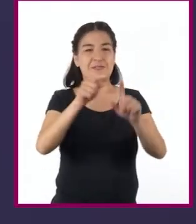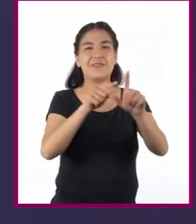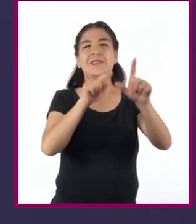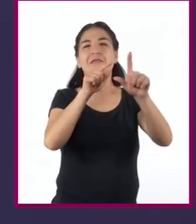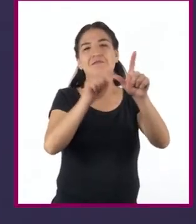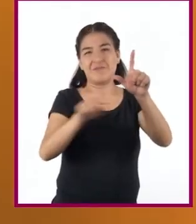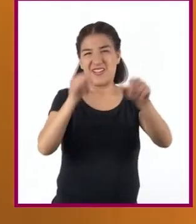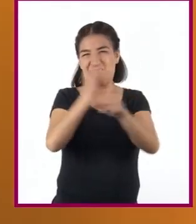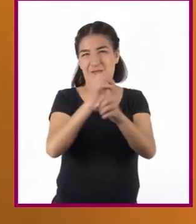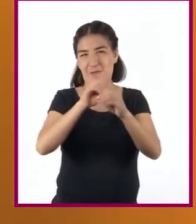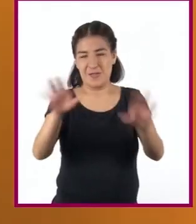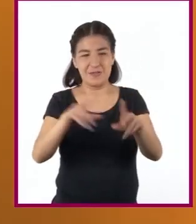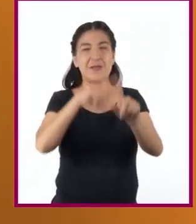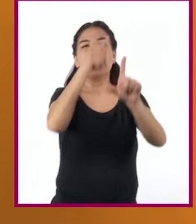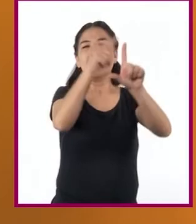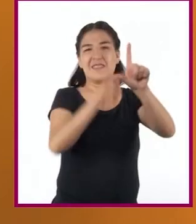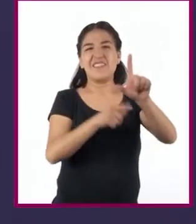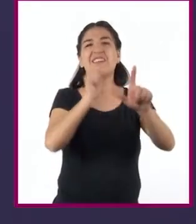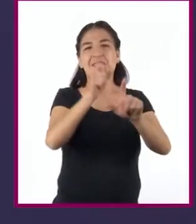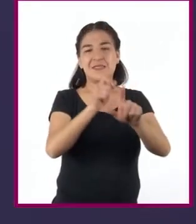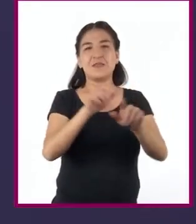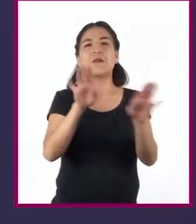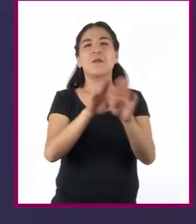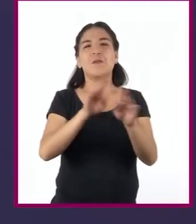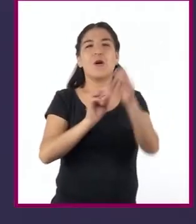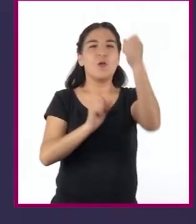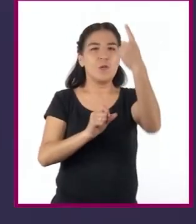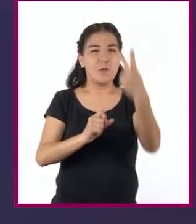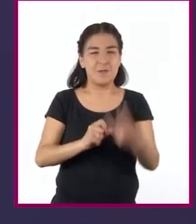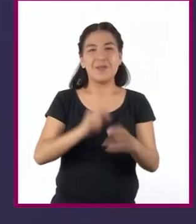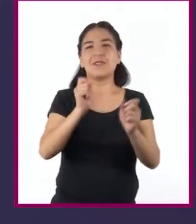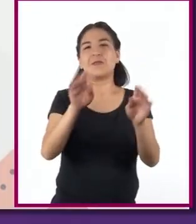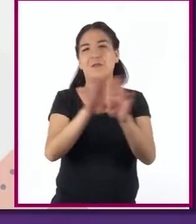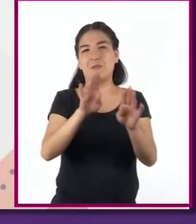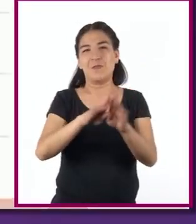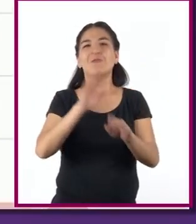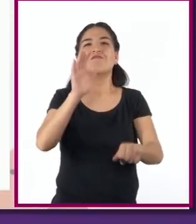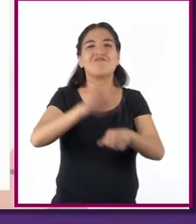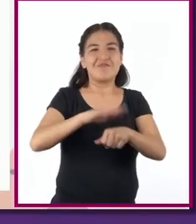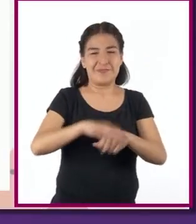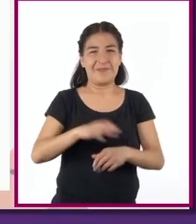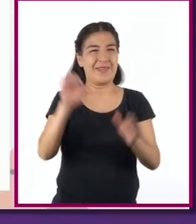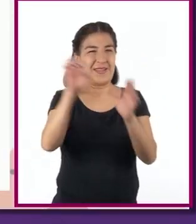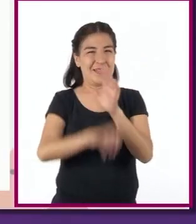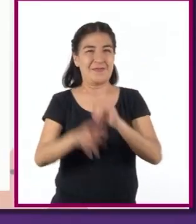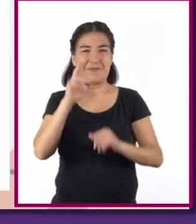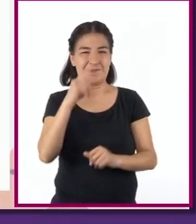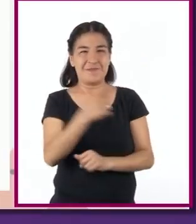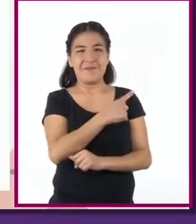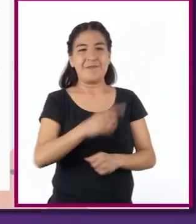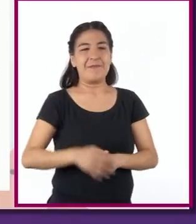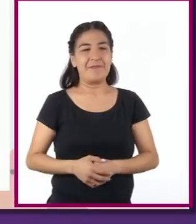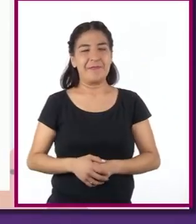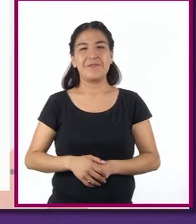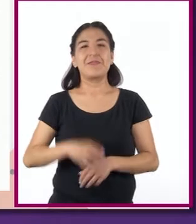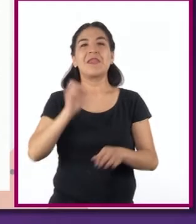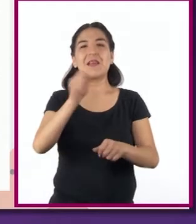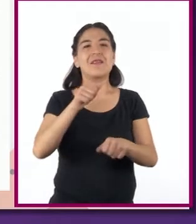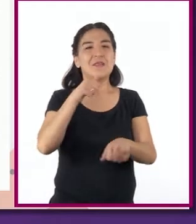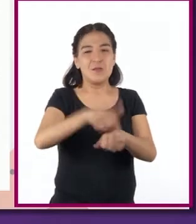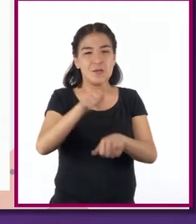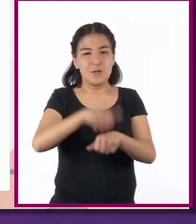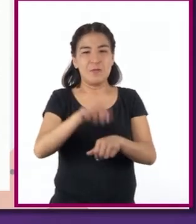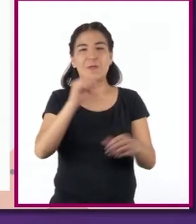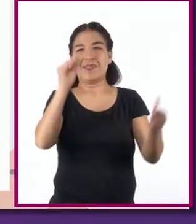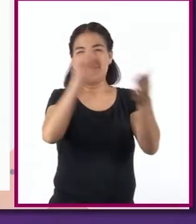o el número de eventos. Trabajemos un ejemplo para interpretarlas. Los datos nominales que